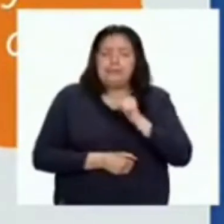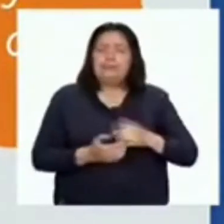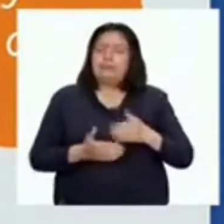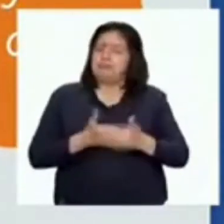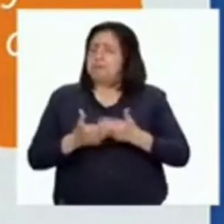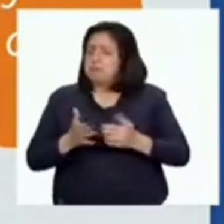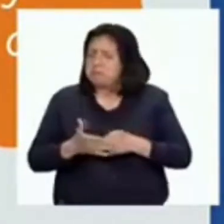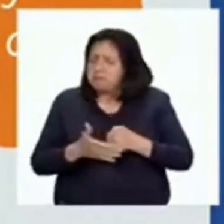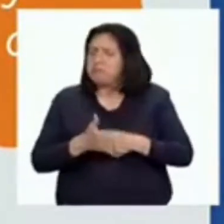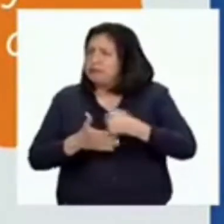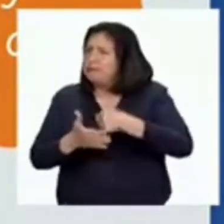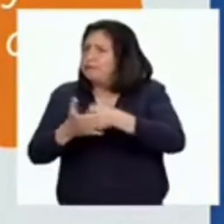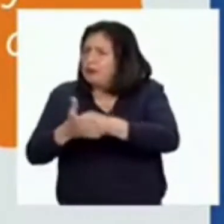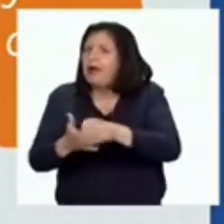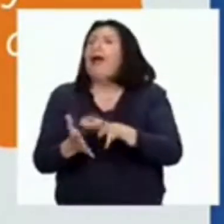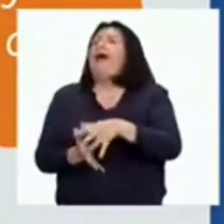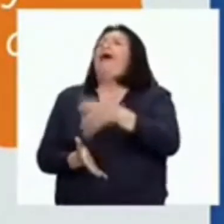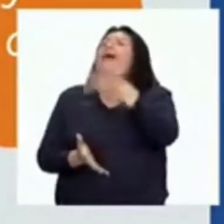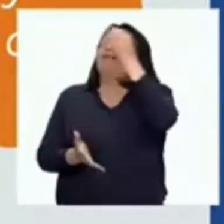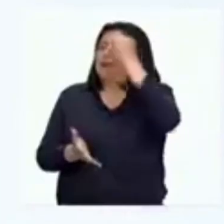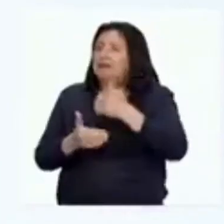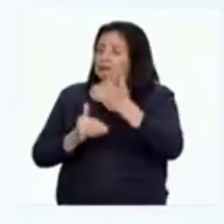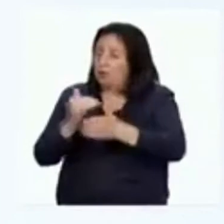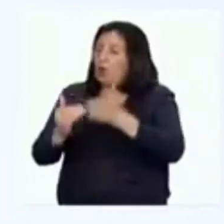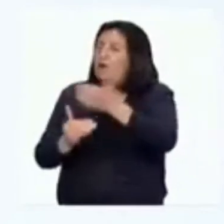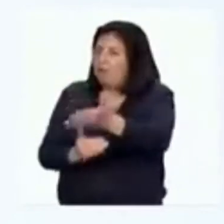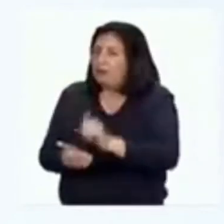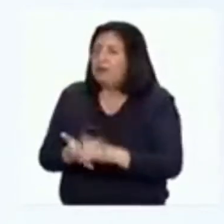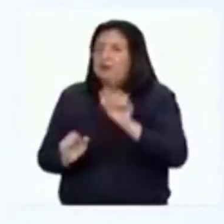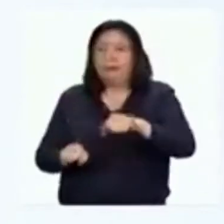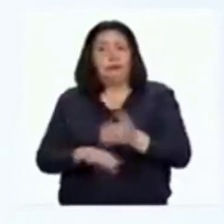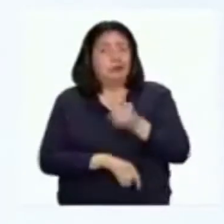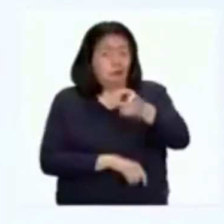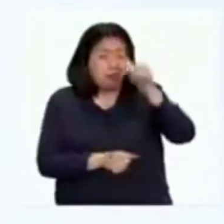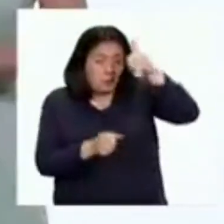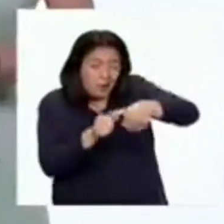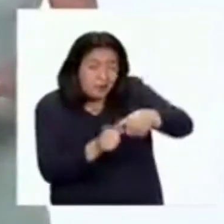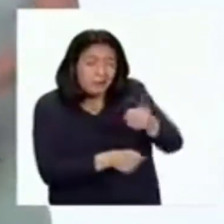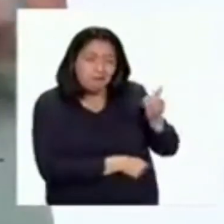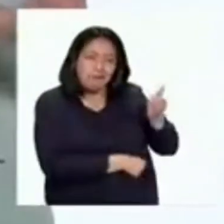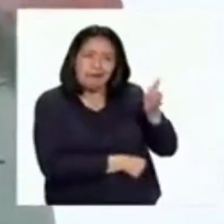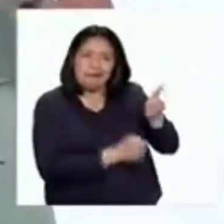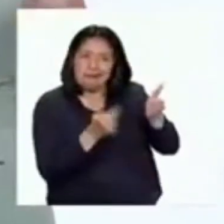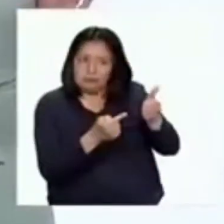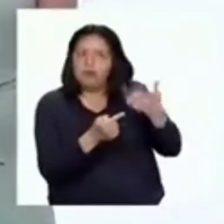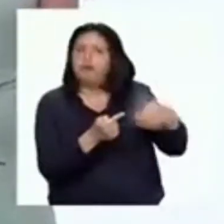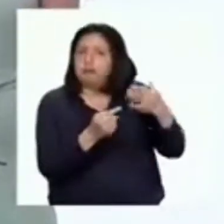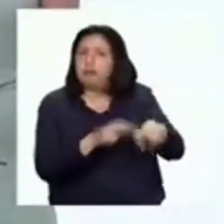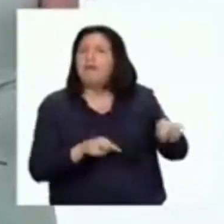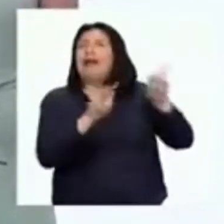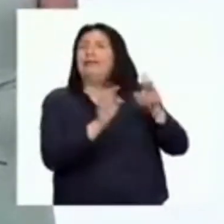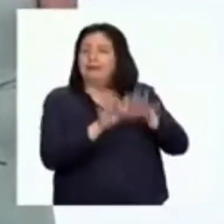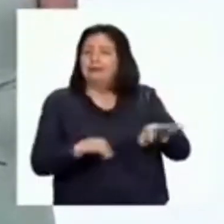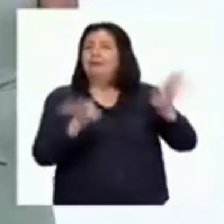dificultad y aprendes poco a poco a seguir adelante. ¿Recuerdas a la perseverancia? Es un valor muy